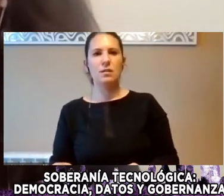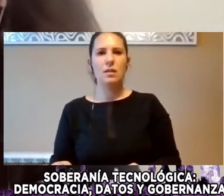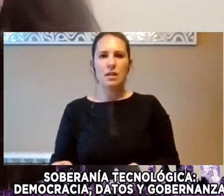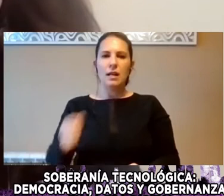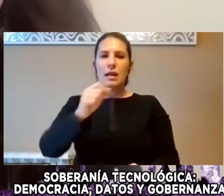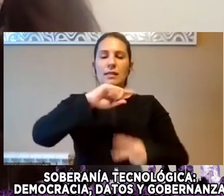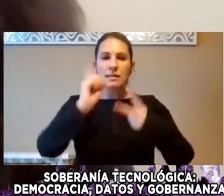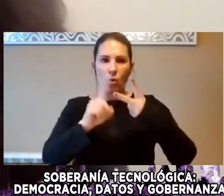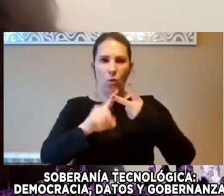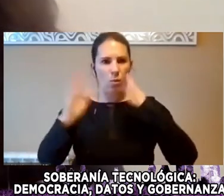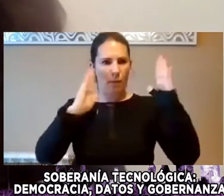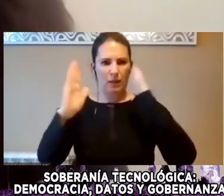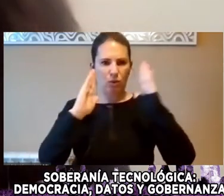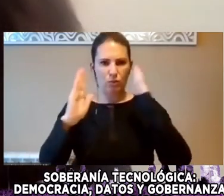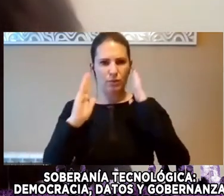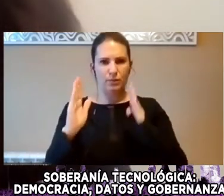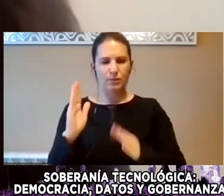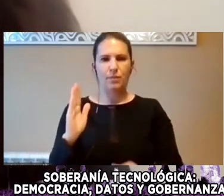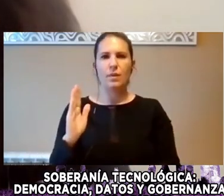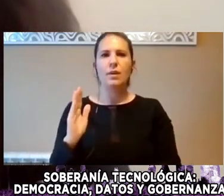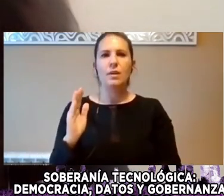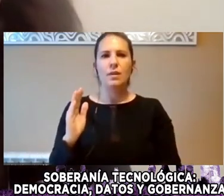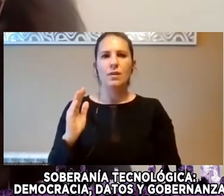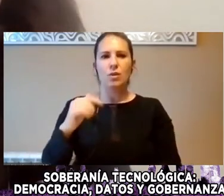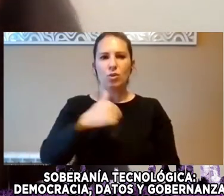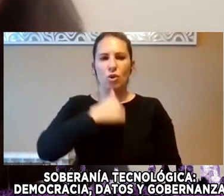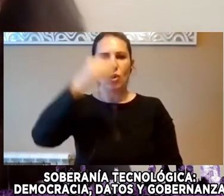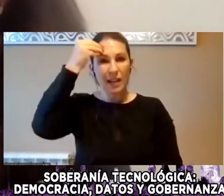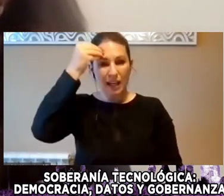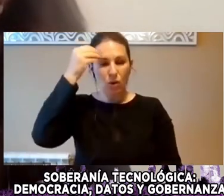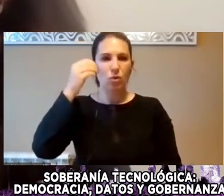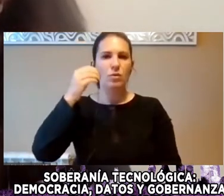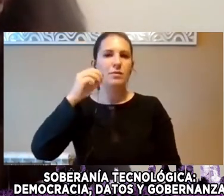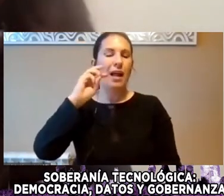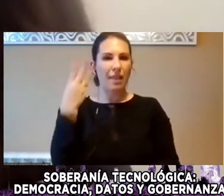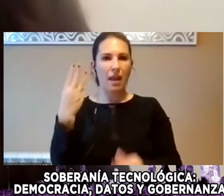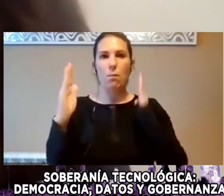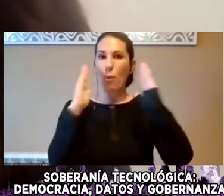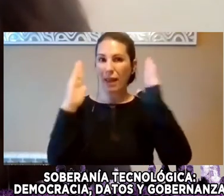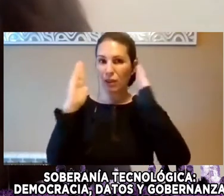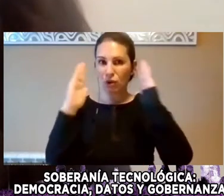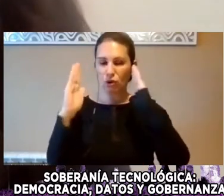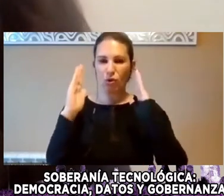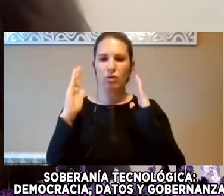Y Yo Creería Que El Tercer Momento Y El Tercer Momento